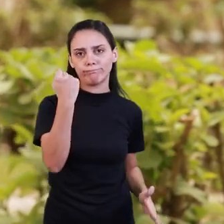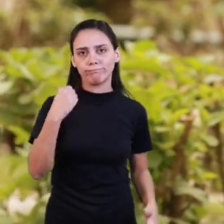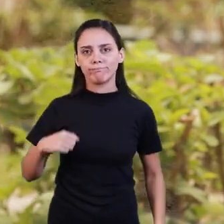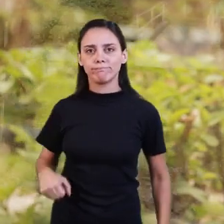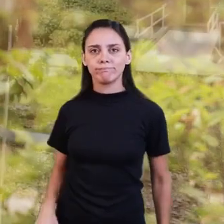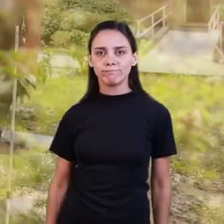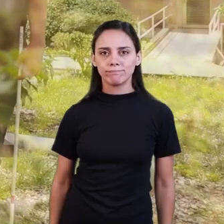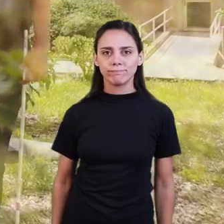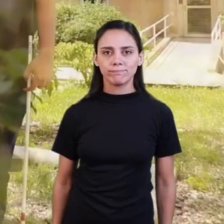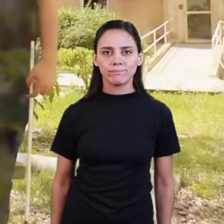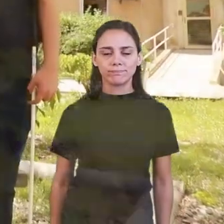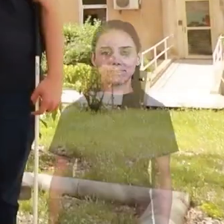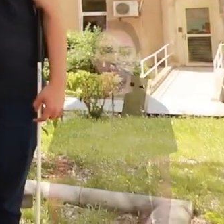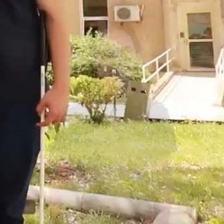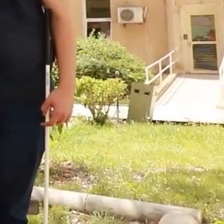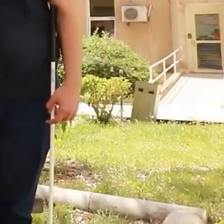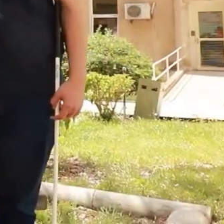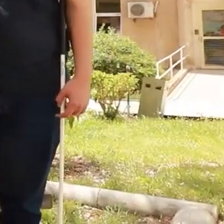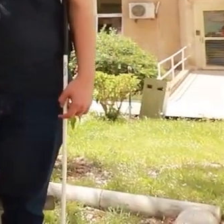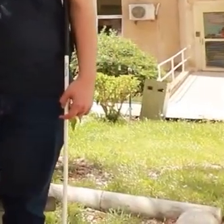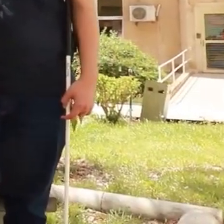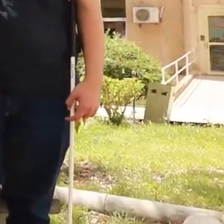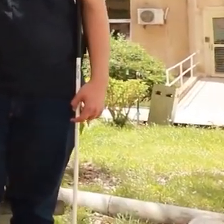Que no nos tardamos la oportunidad.